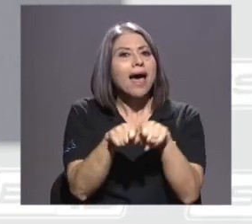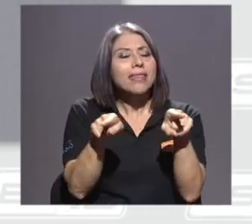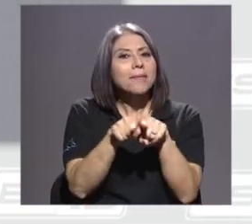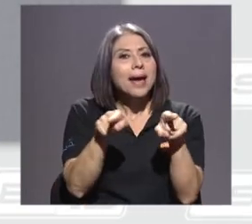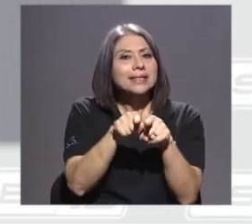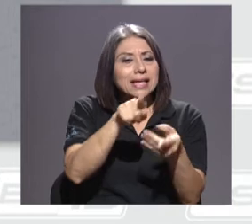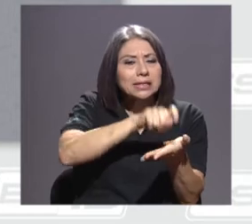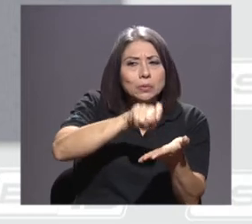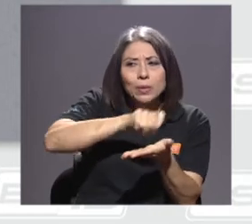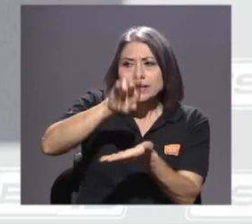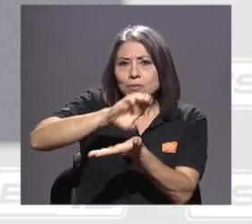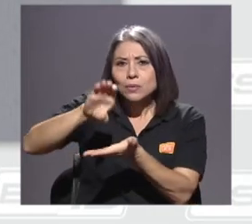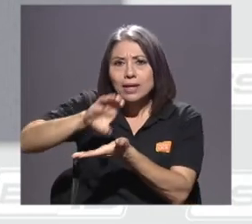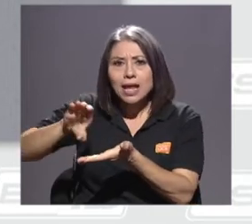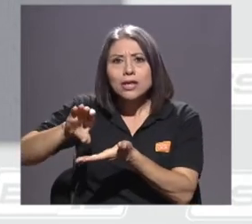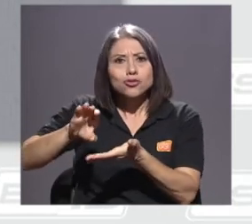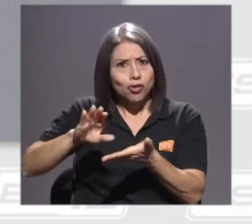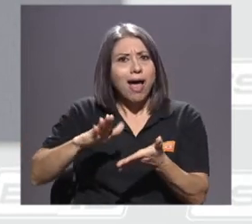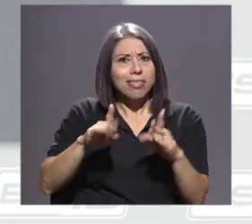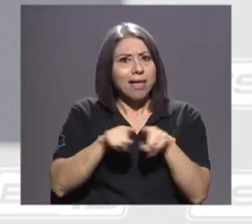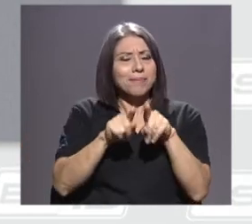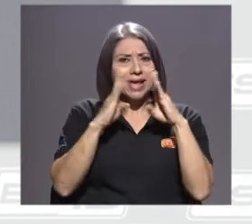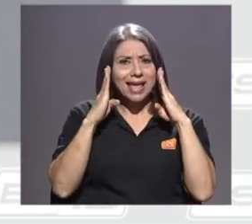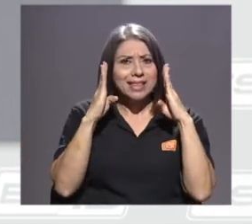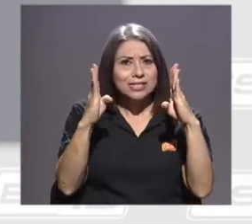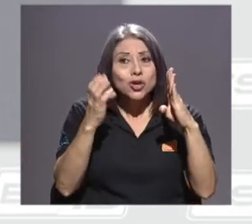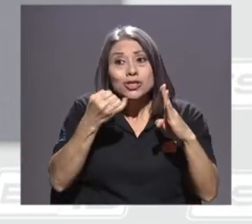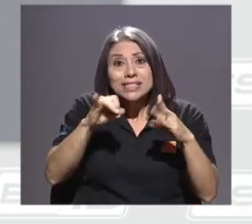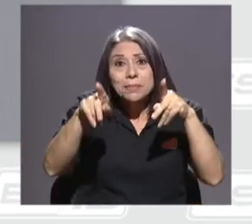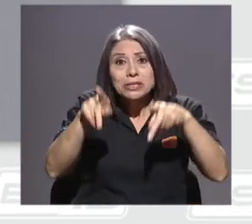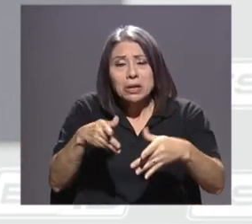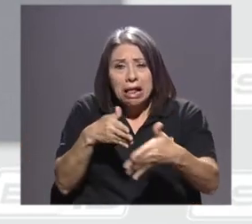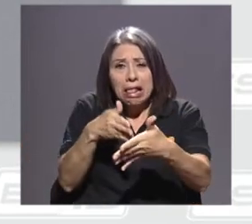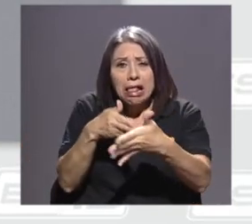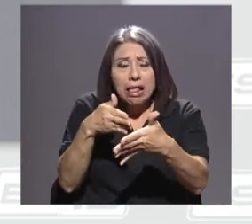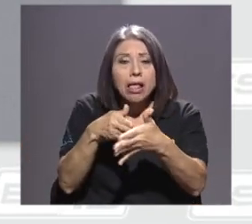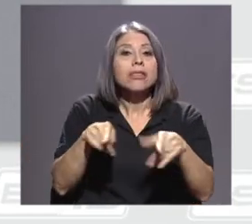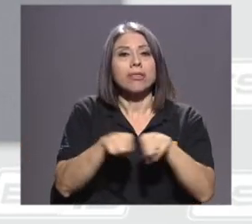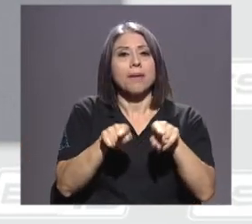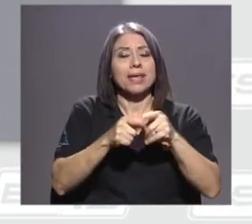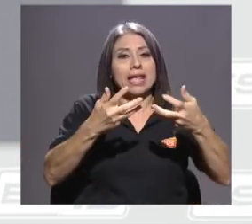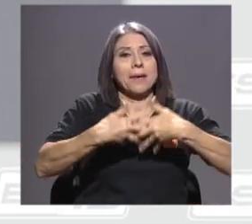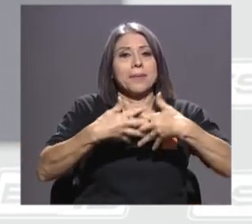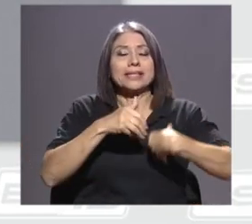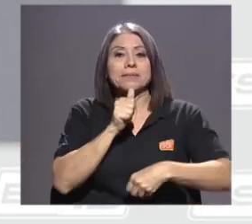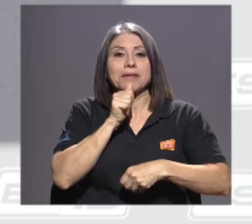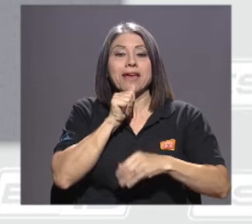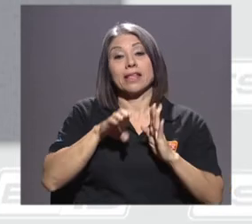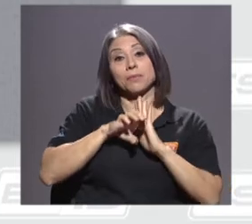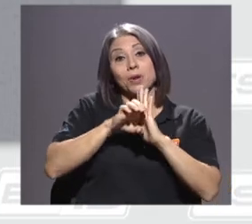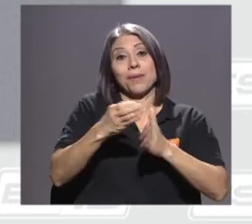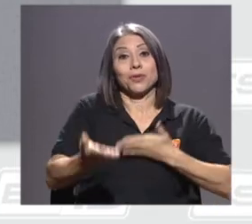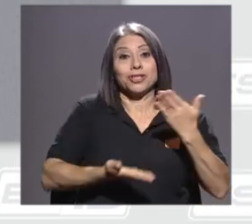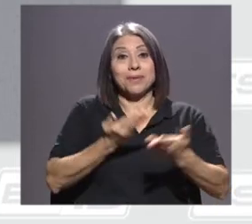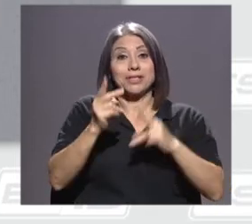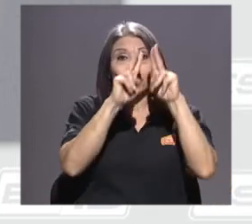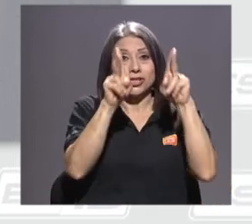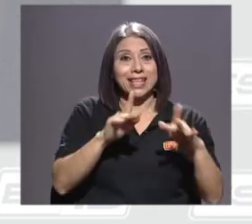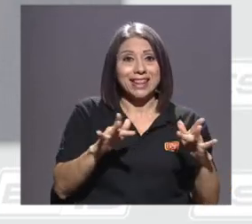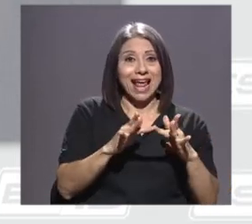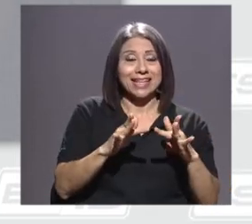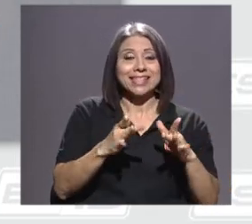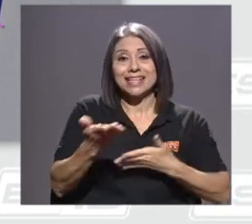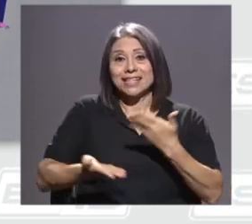centros educativos brindan atención en situaciones de acoso, e incluso empresas privadas, como las de servicios digitales y turísticas,